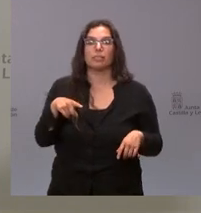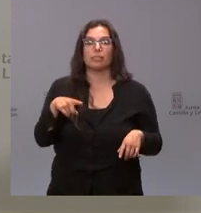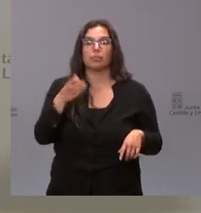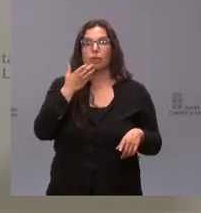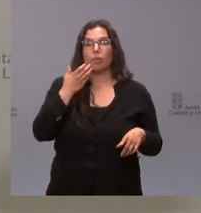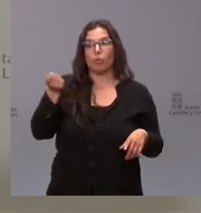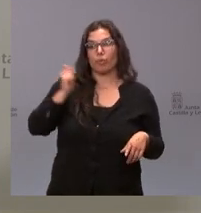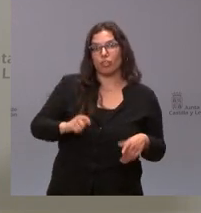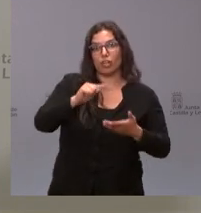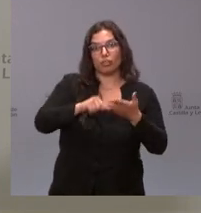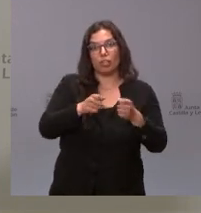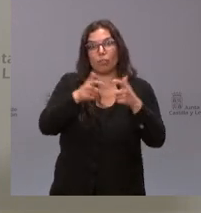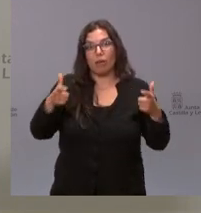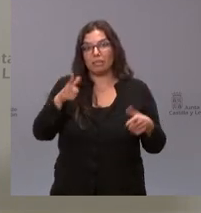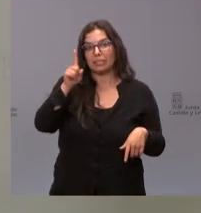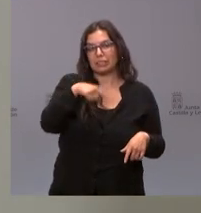profesionales